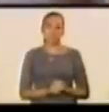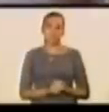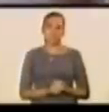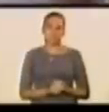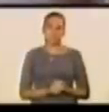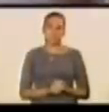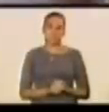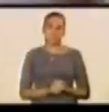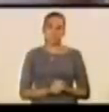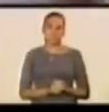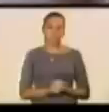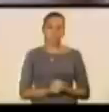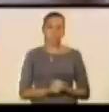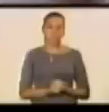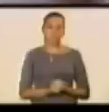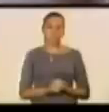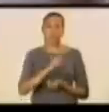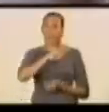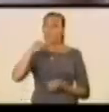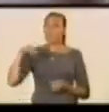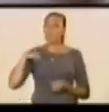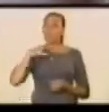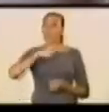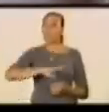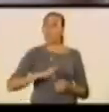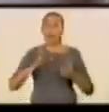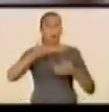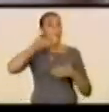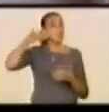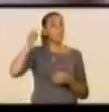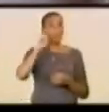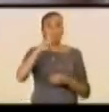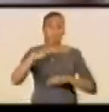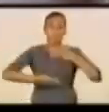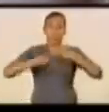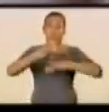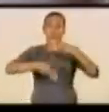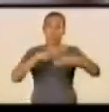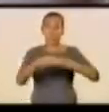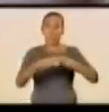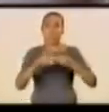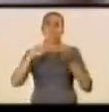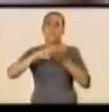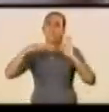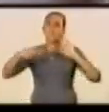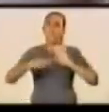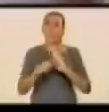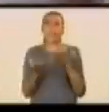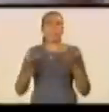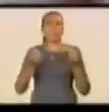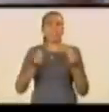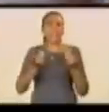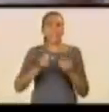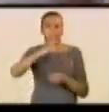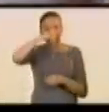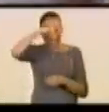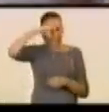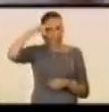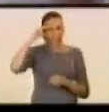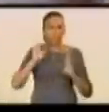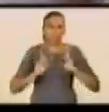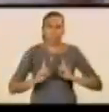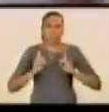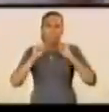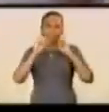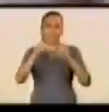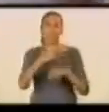respectiva. Estamos orgullosos de un proceso que ha significado tanto trabajo y dedicación.